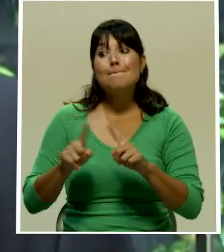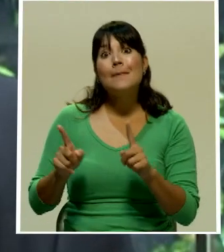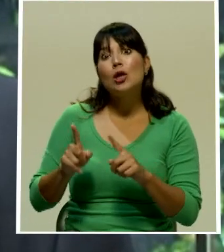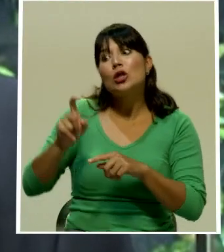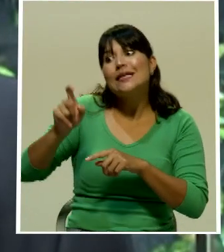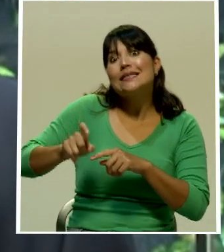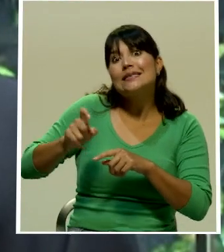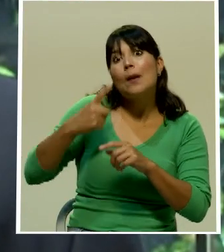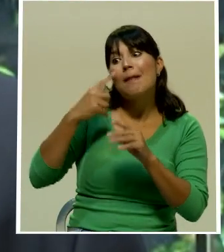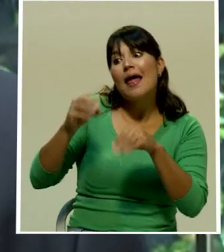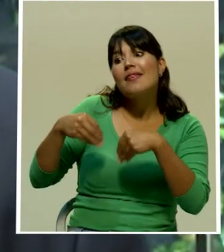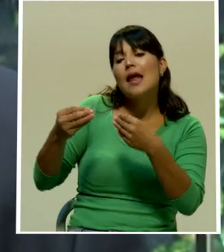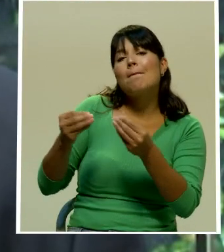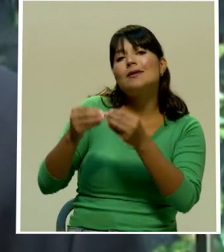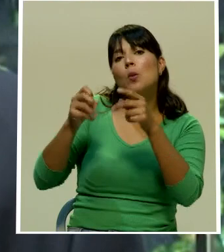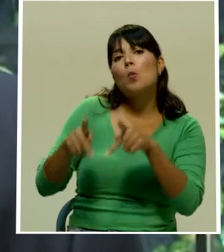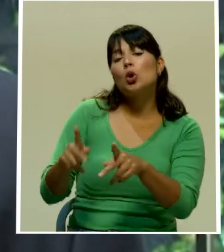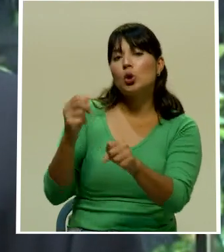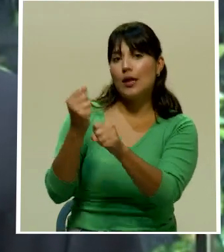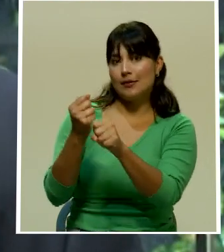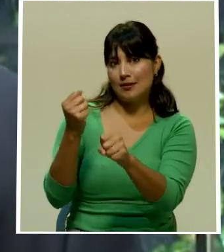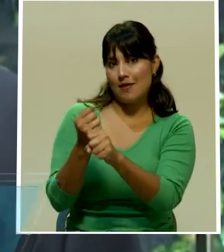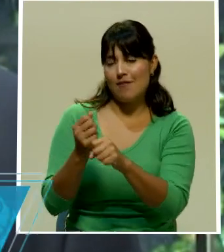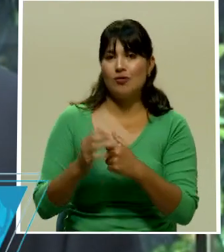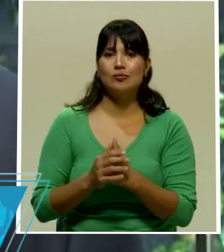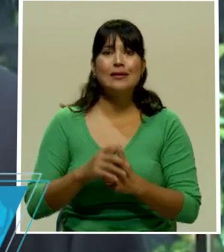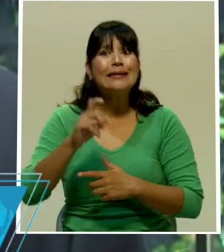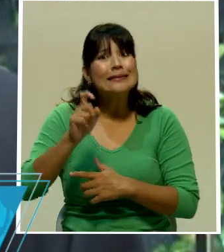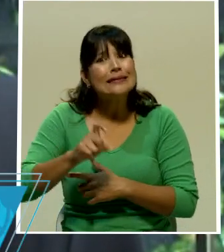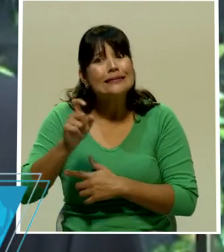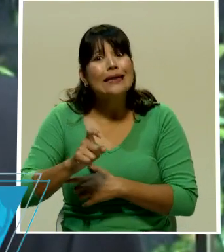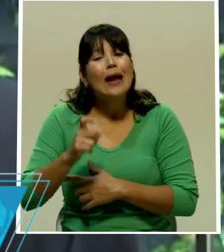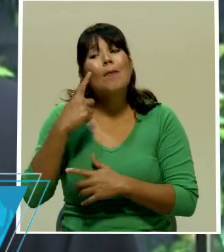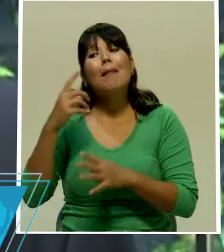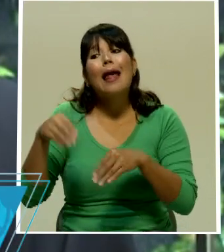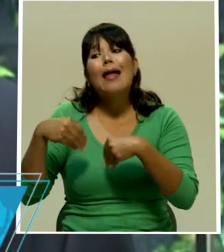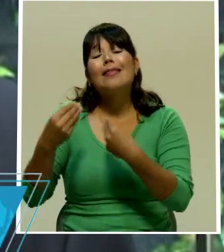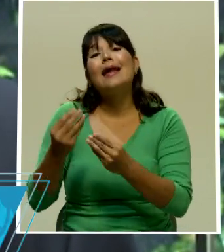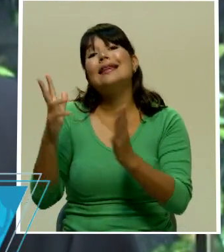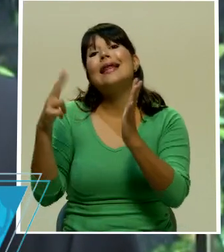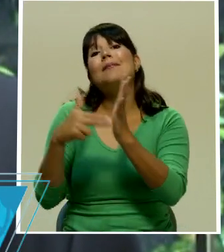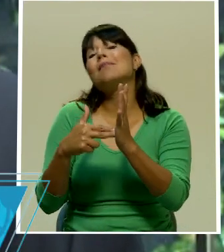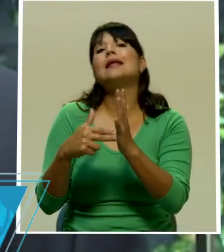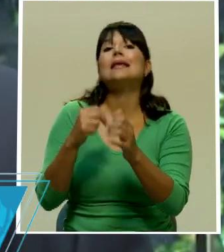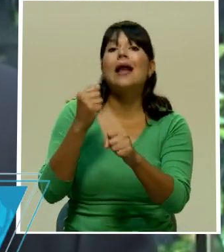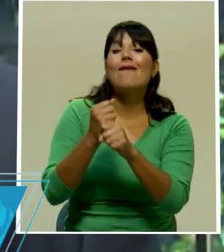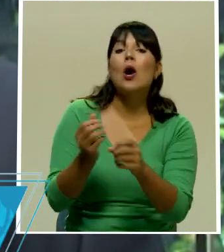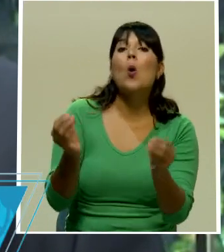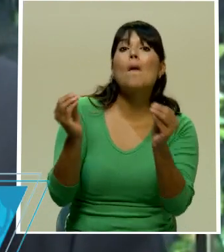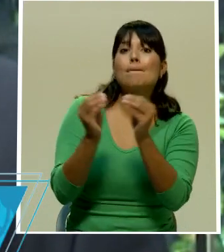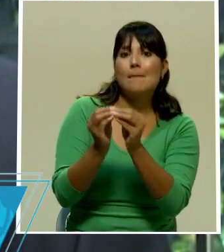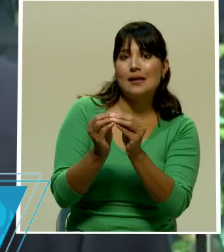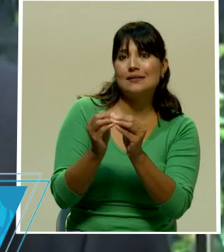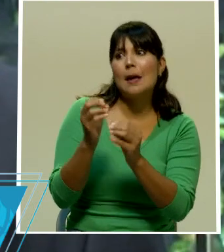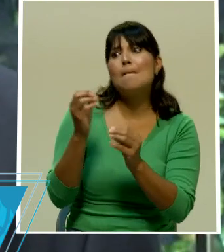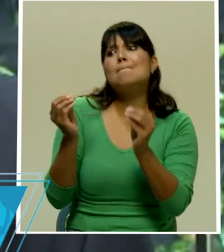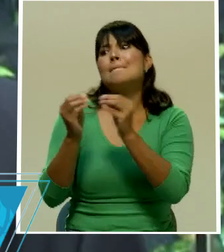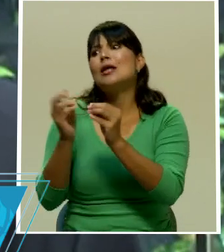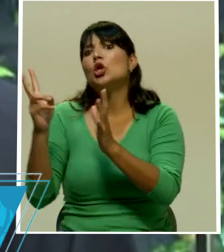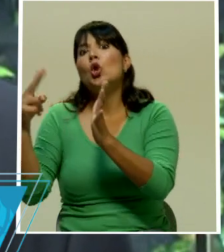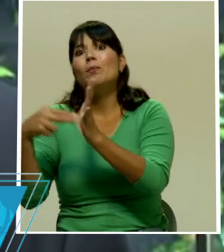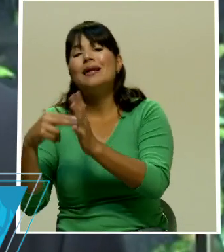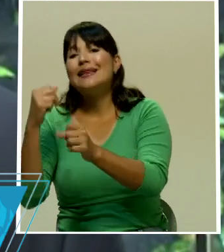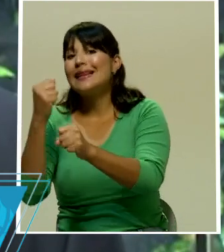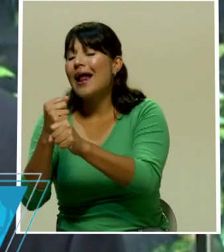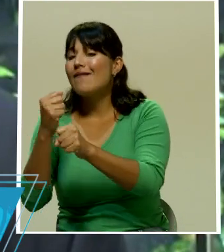tiempo de tanta crisis reponer 3.000 empleos más 2.000 indirectos va a ser un alivio no la solución pero sí va a ser un